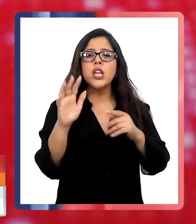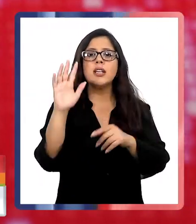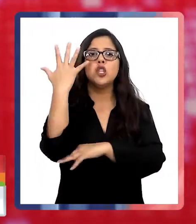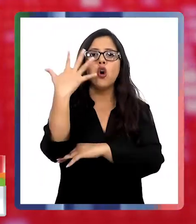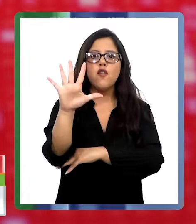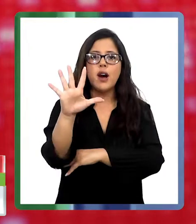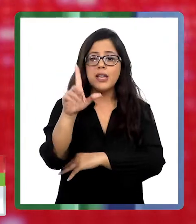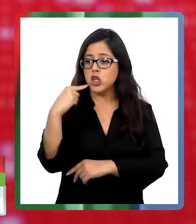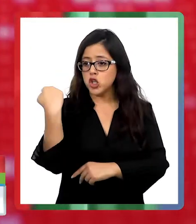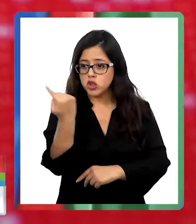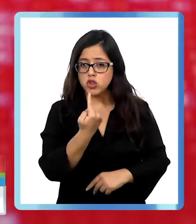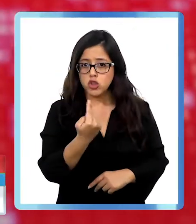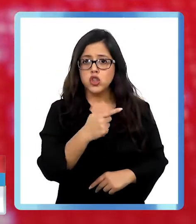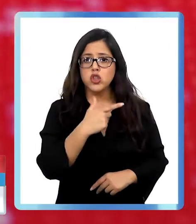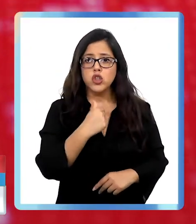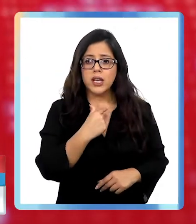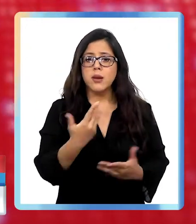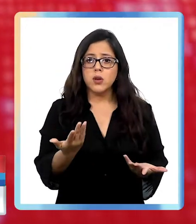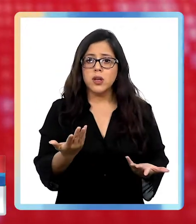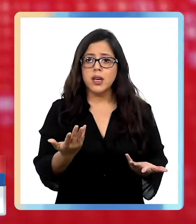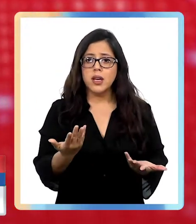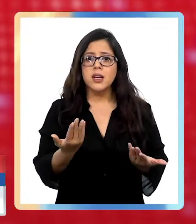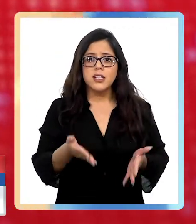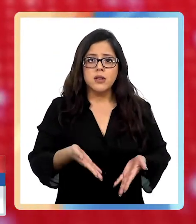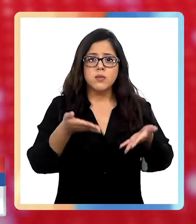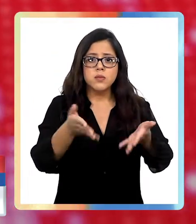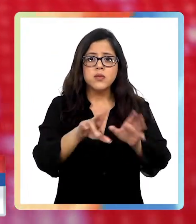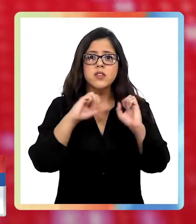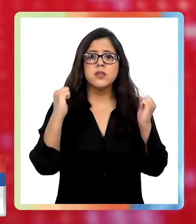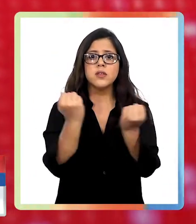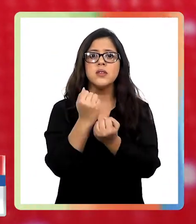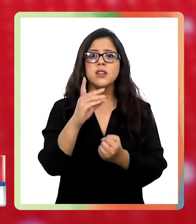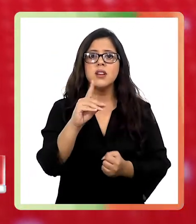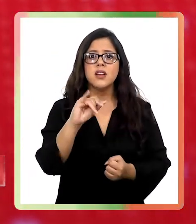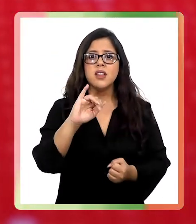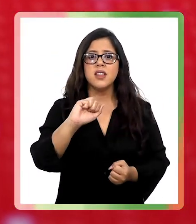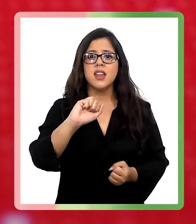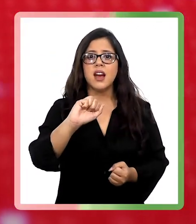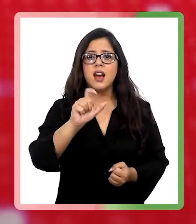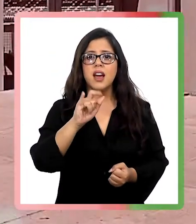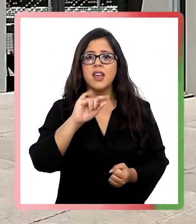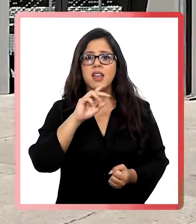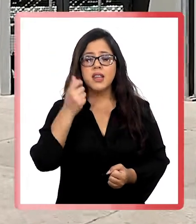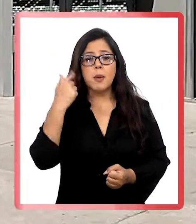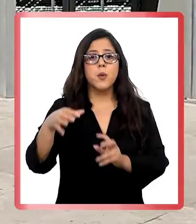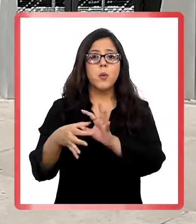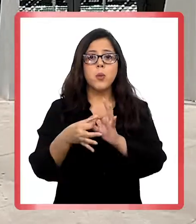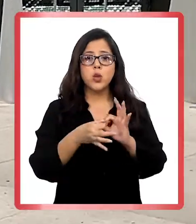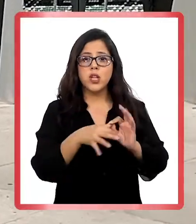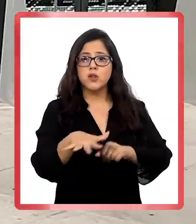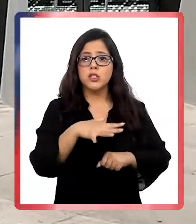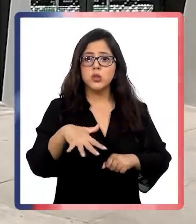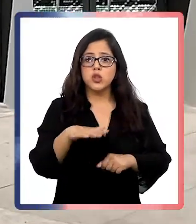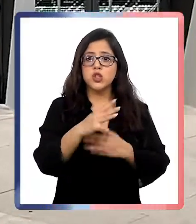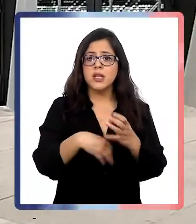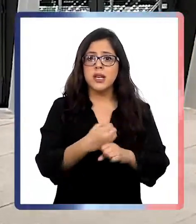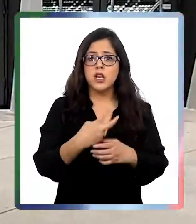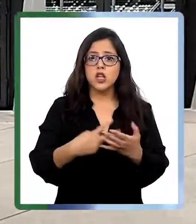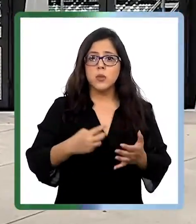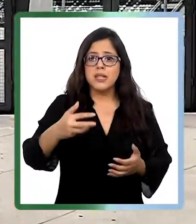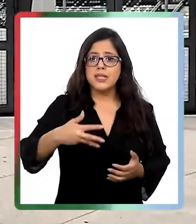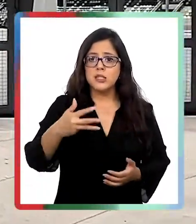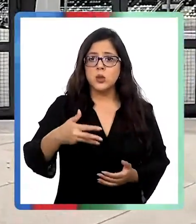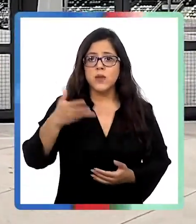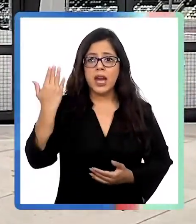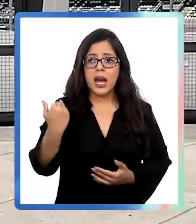intenciones de facilitar el estadio de Aguita pero en virtud de una situación que se presentó en el año 2019